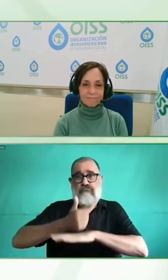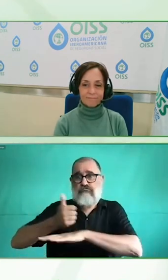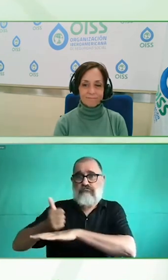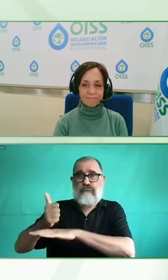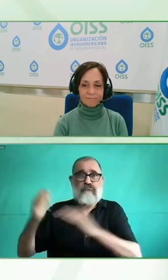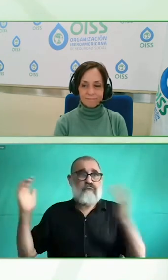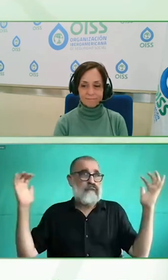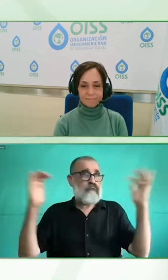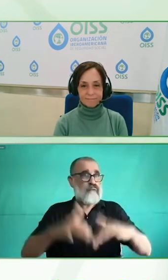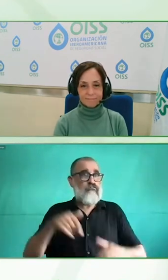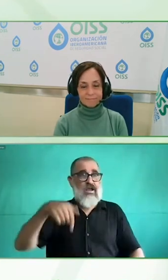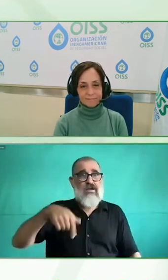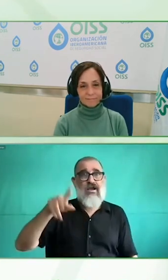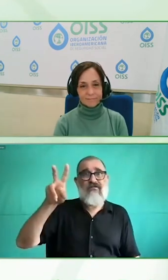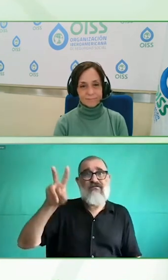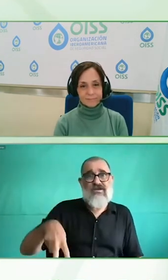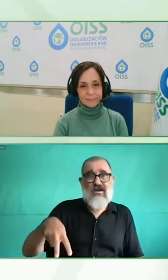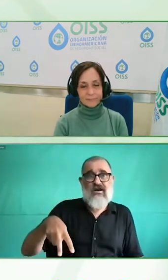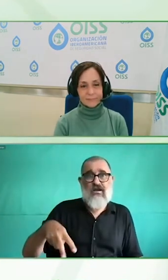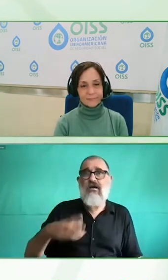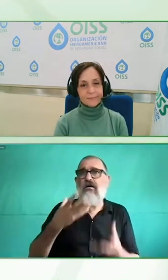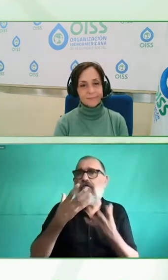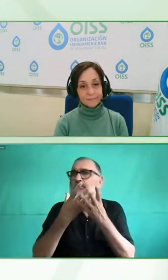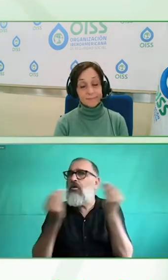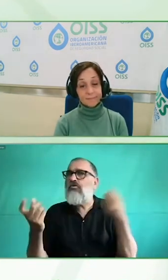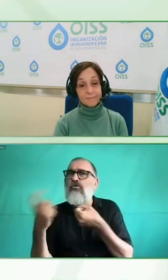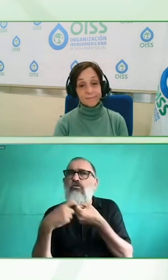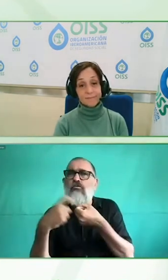de responsabilidad social empresaria creo que estamos perdidos